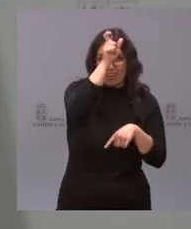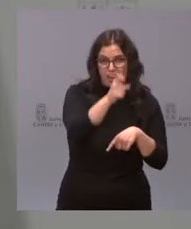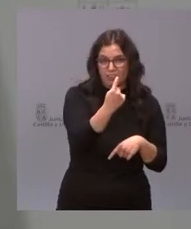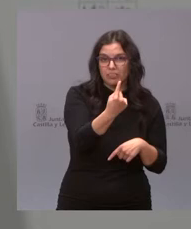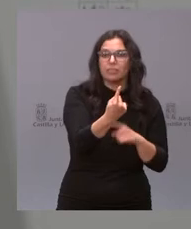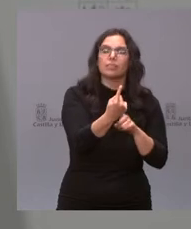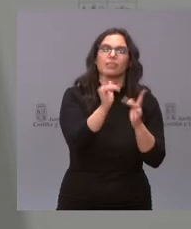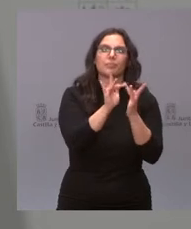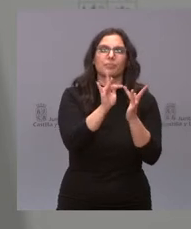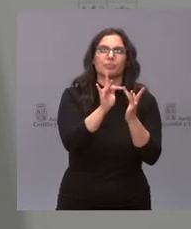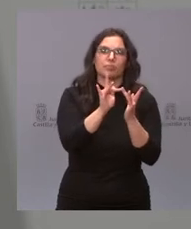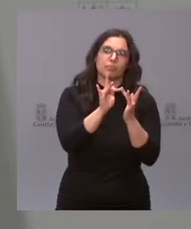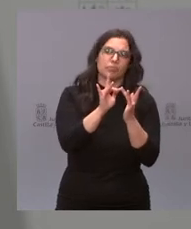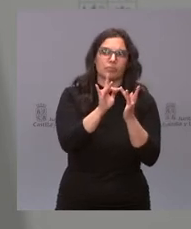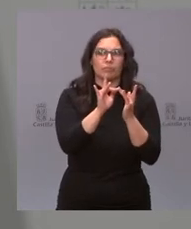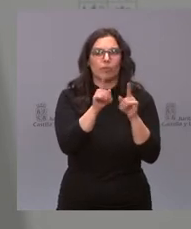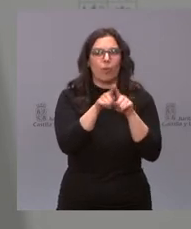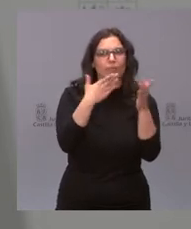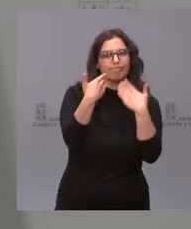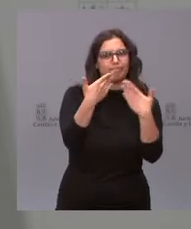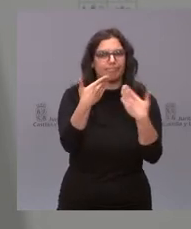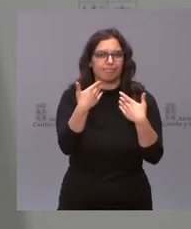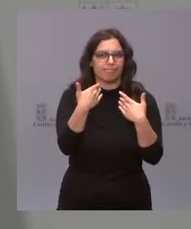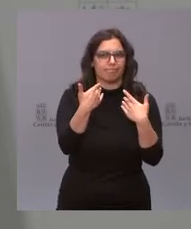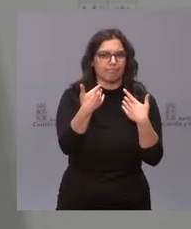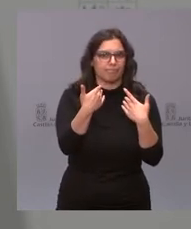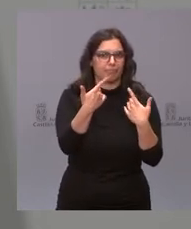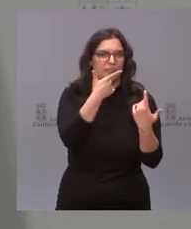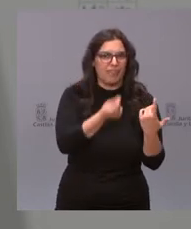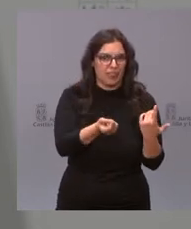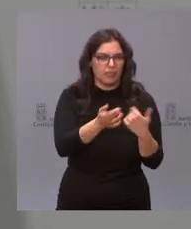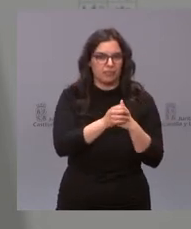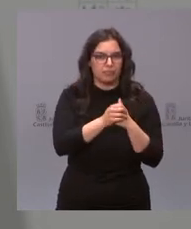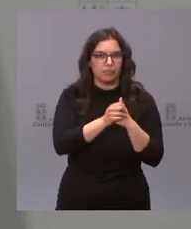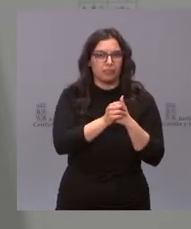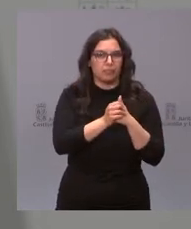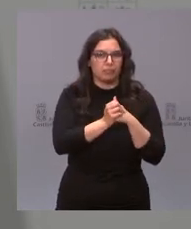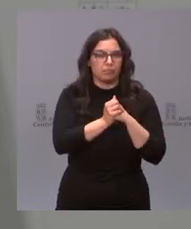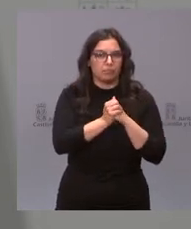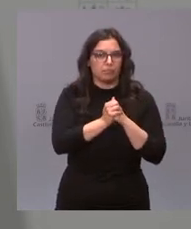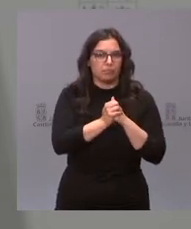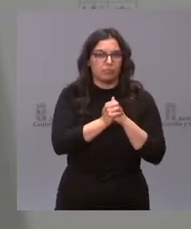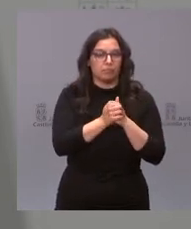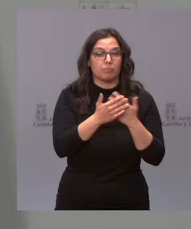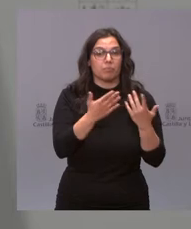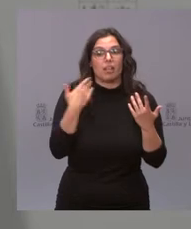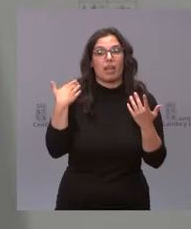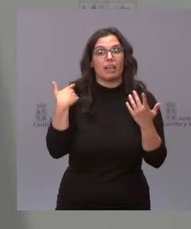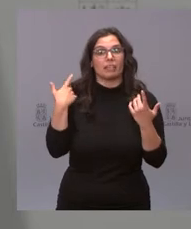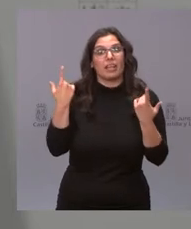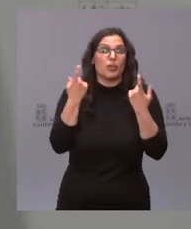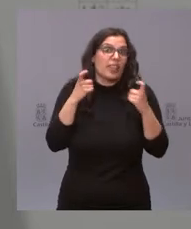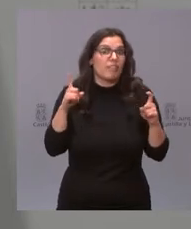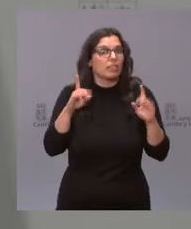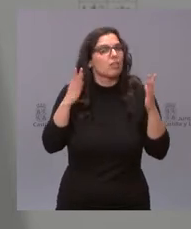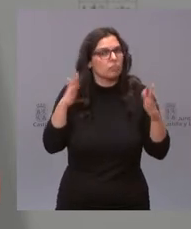tenemos una relación más fluida, sin necesitarlo fuimos capaces de entendernos y de llegar a un acuerdo